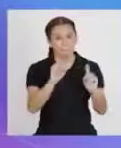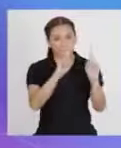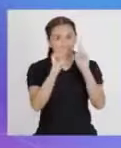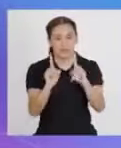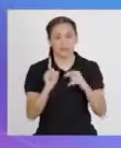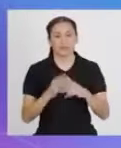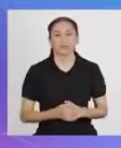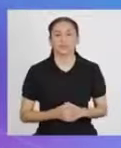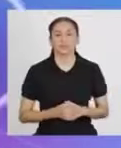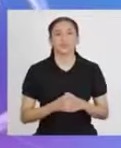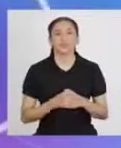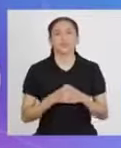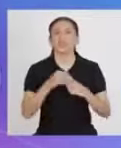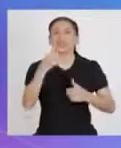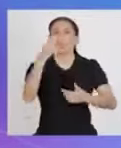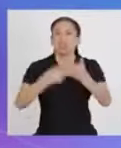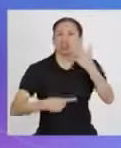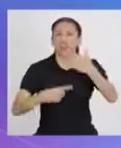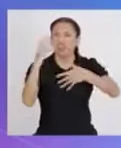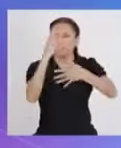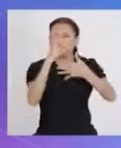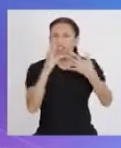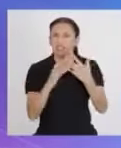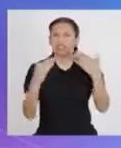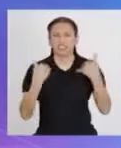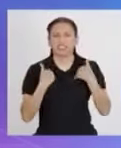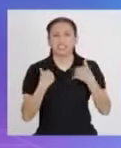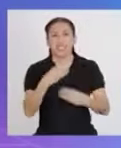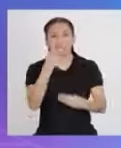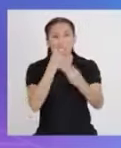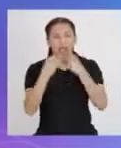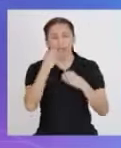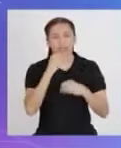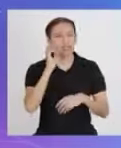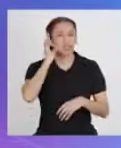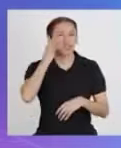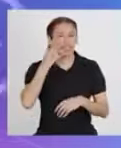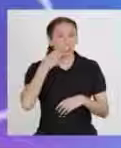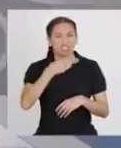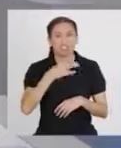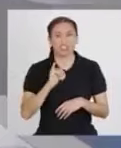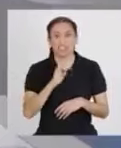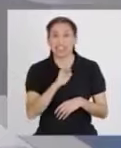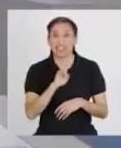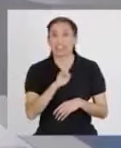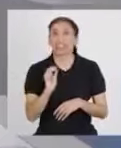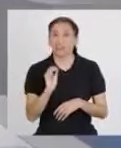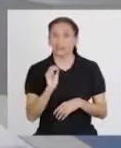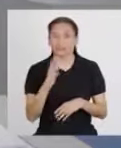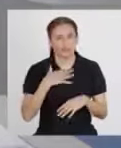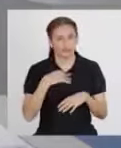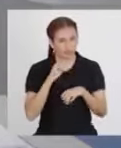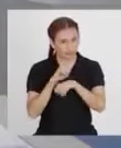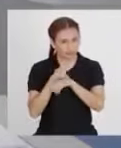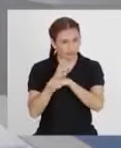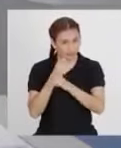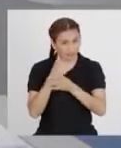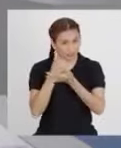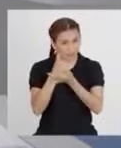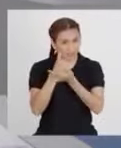Pregunta. ¿A qué clasificación corresponden los alimentos ricos en hierro? ¡Les doy una pista!